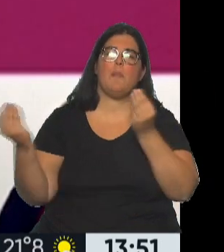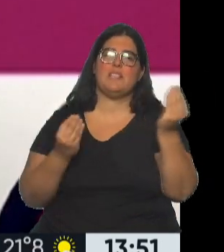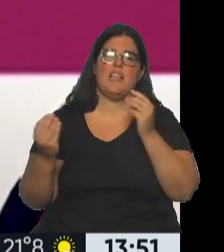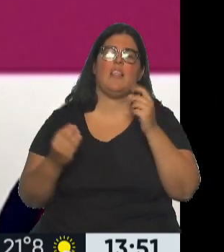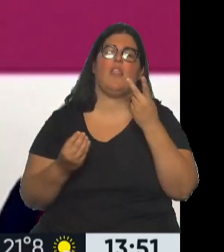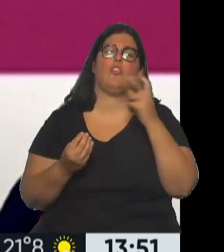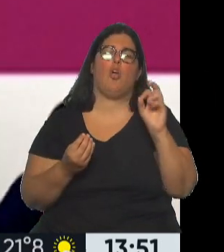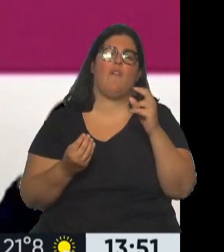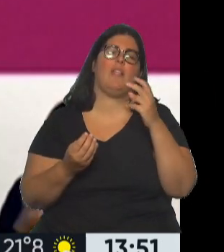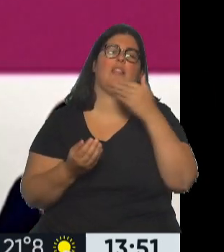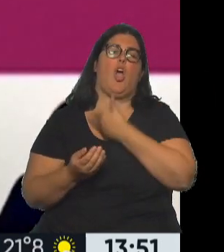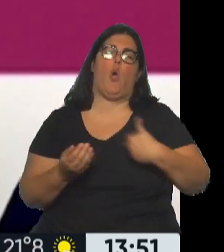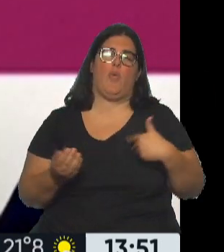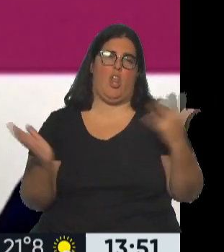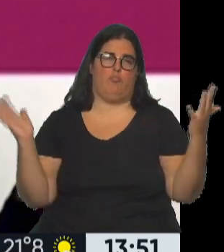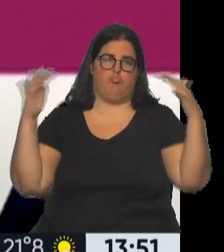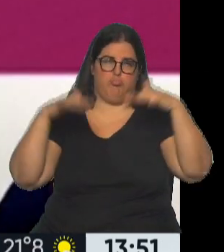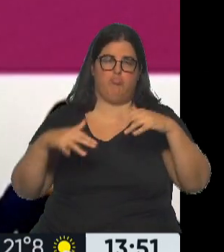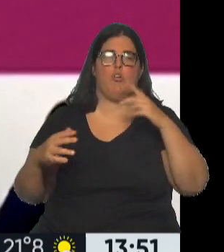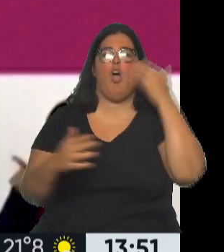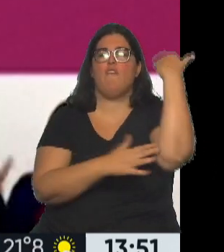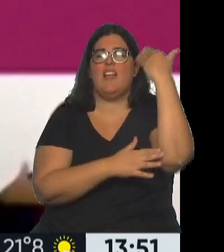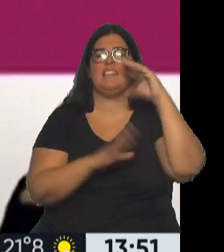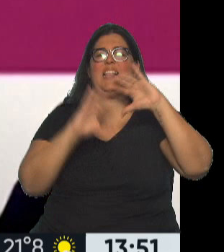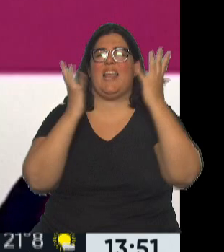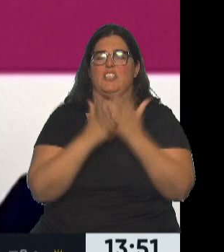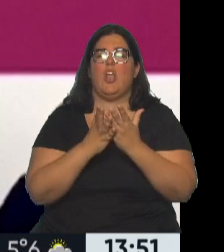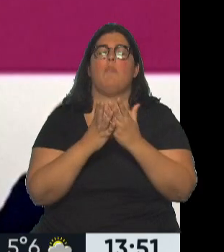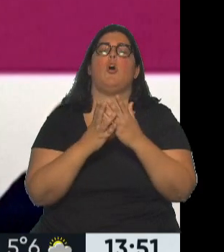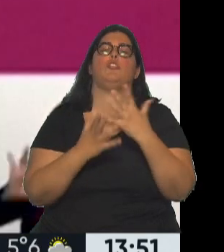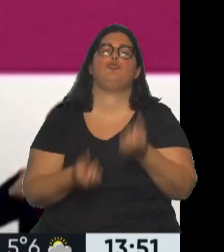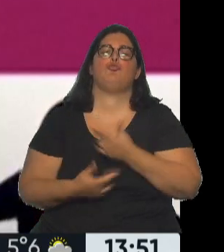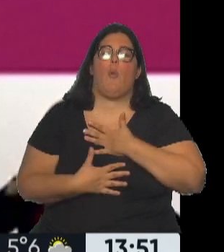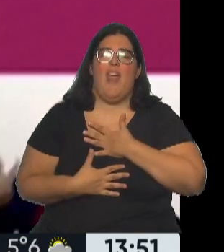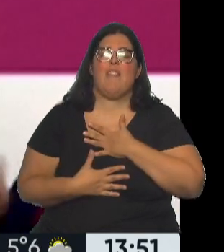Presidente Gustavo Petro.